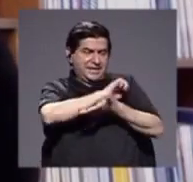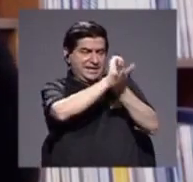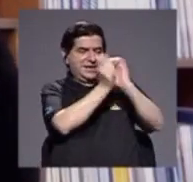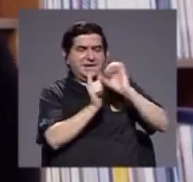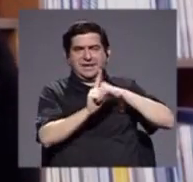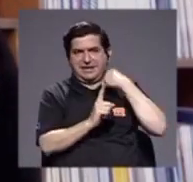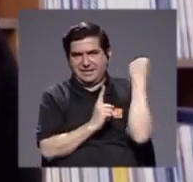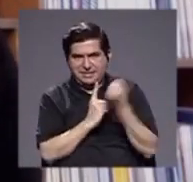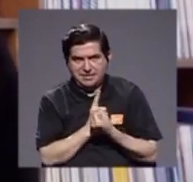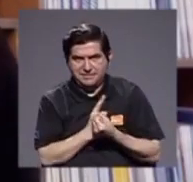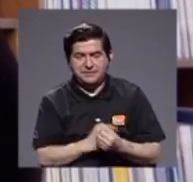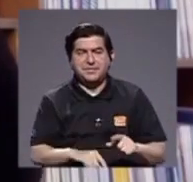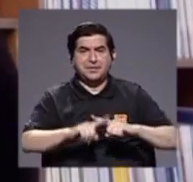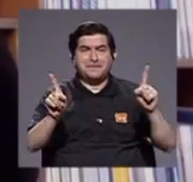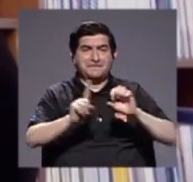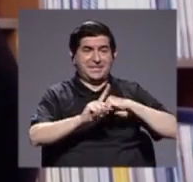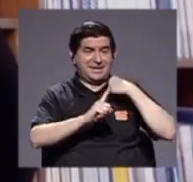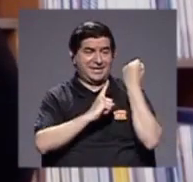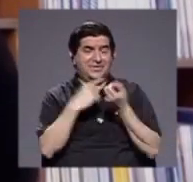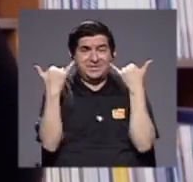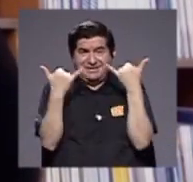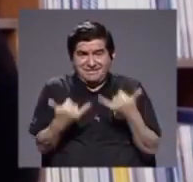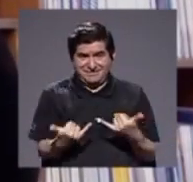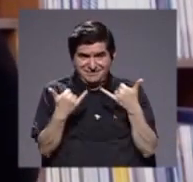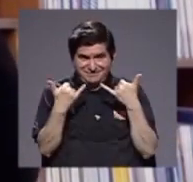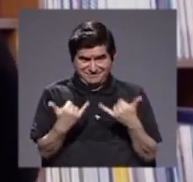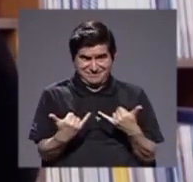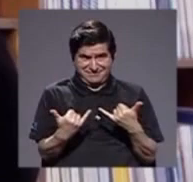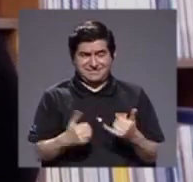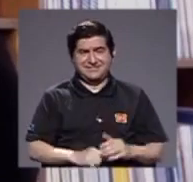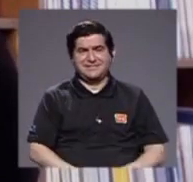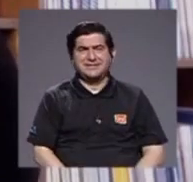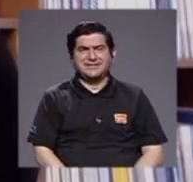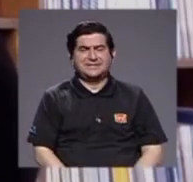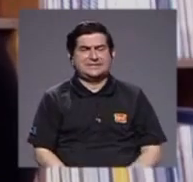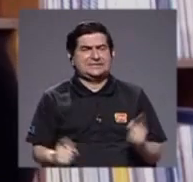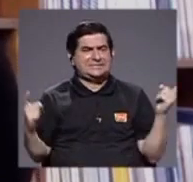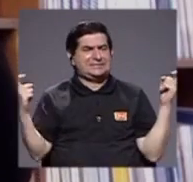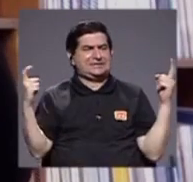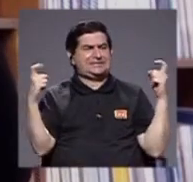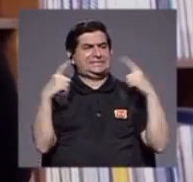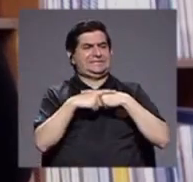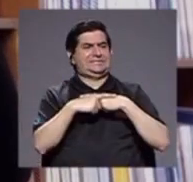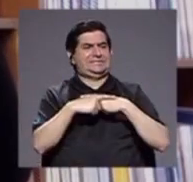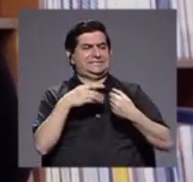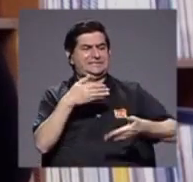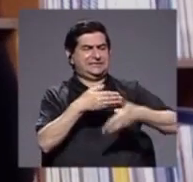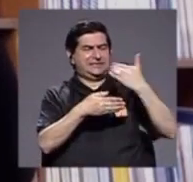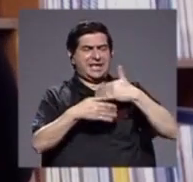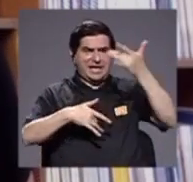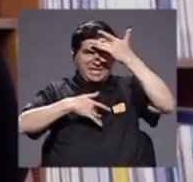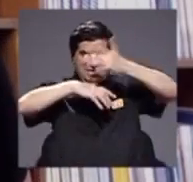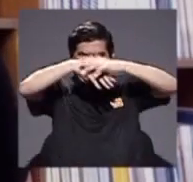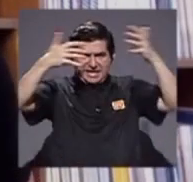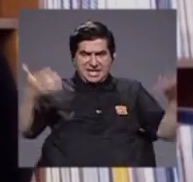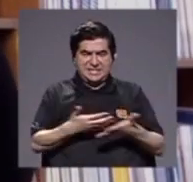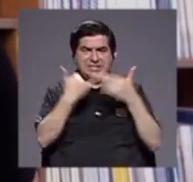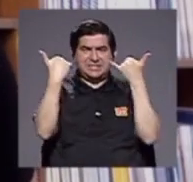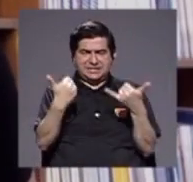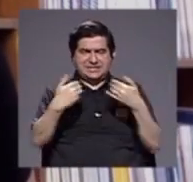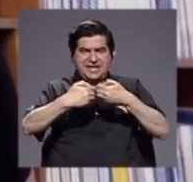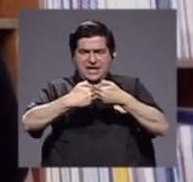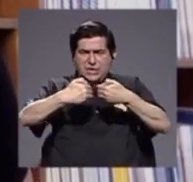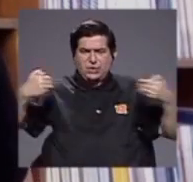Desgraciadamente las circunstancias que tenemos son complicadas porque antes de la pandemia ya teníamos brechas